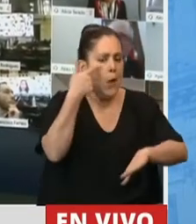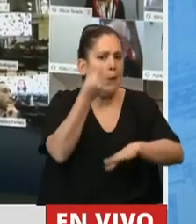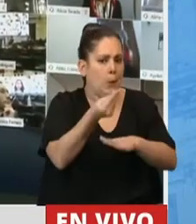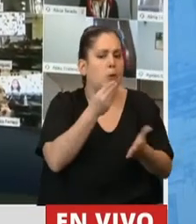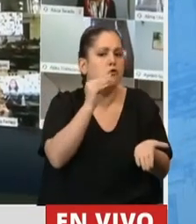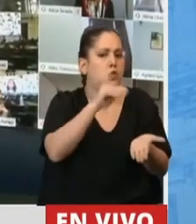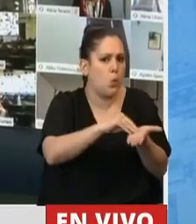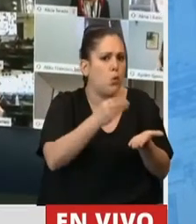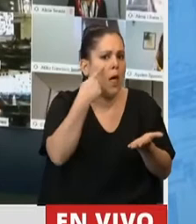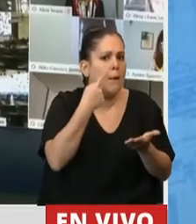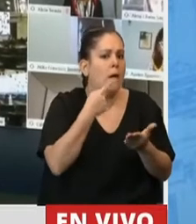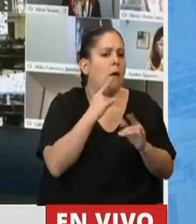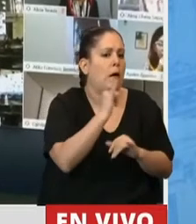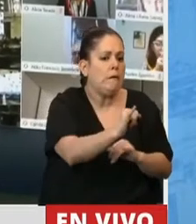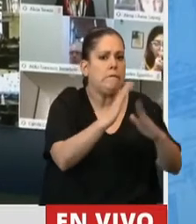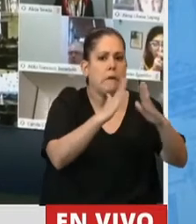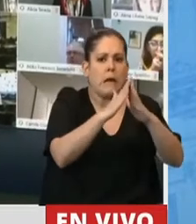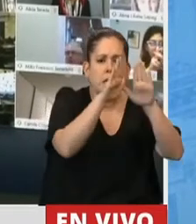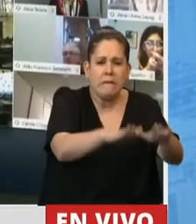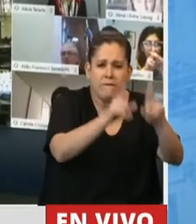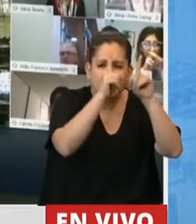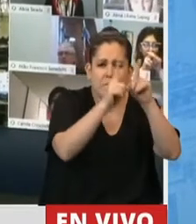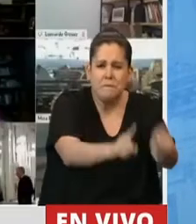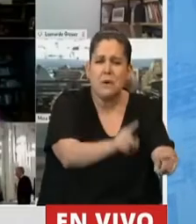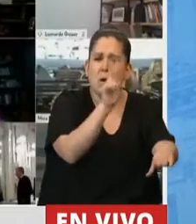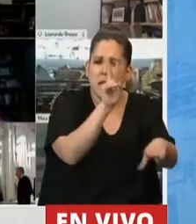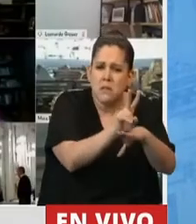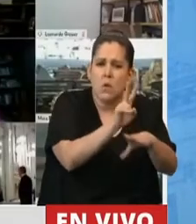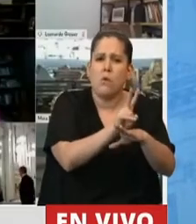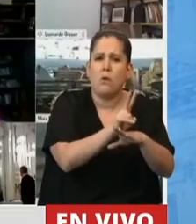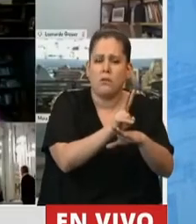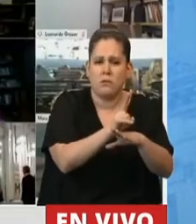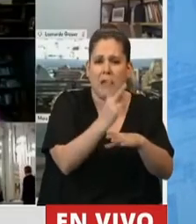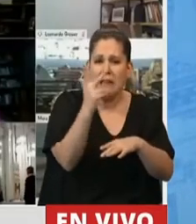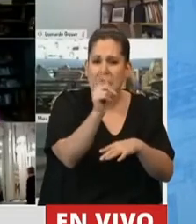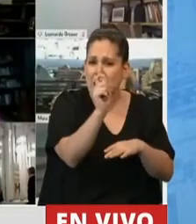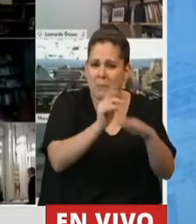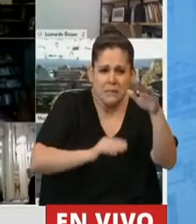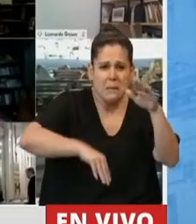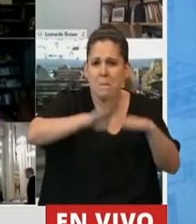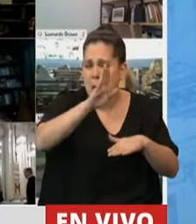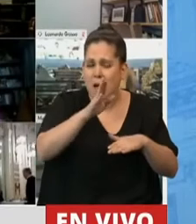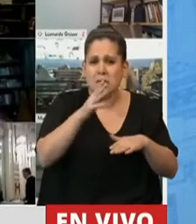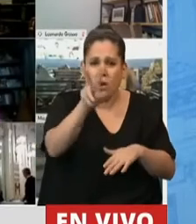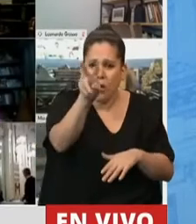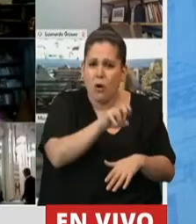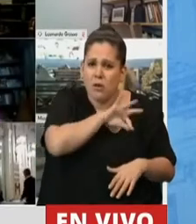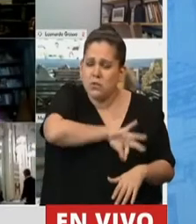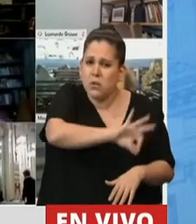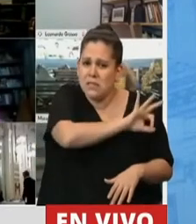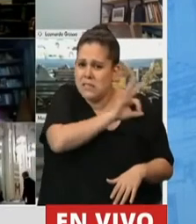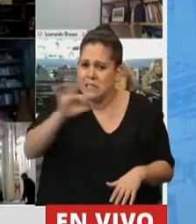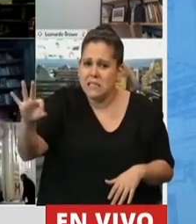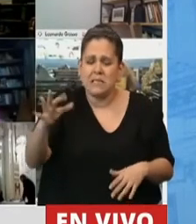que se queden en casa, que se cuiden, cuando hace más de tres meses que no cobran sus salarios. Y